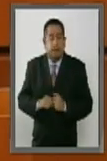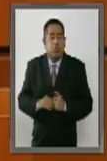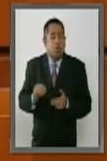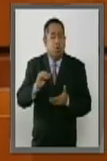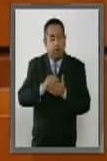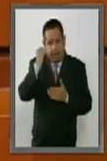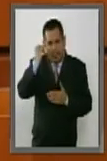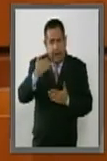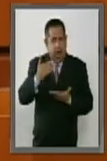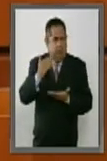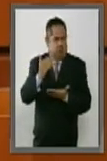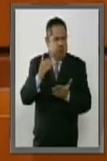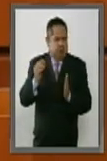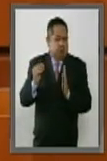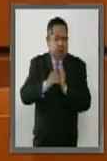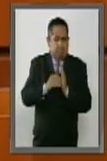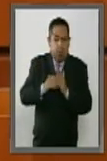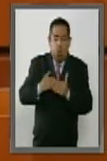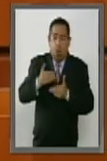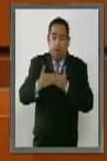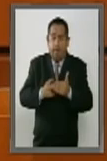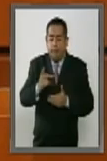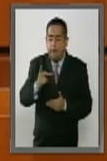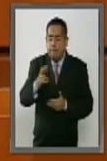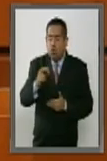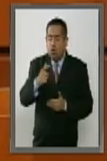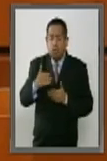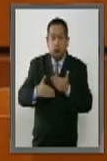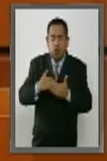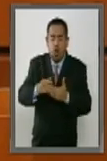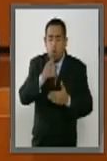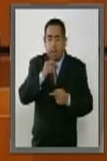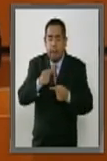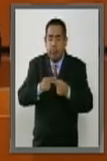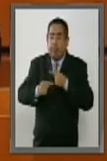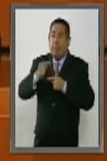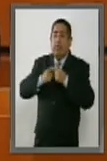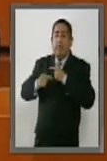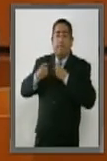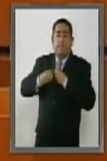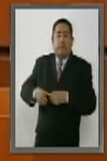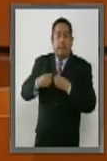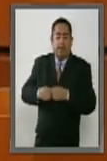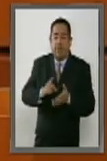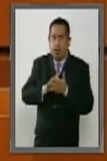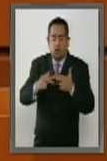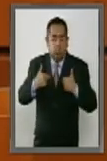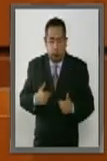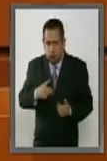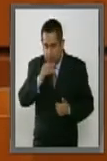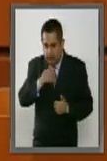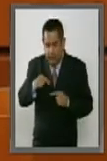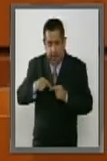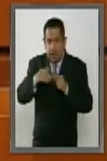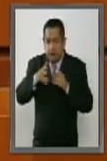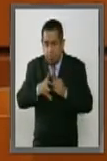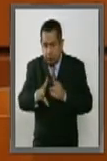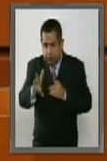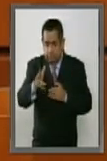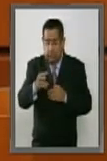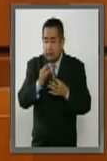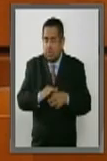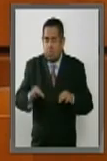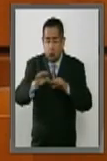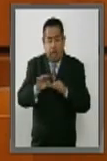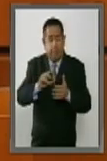un principio de progresividad y no regresividad en materia de derechos humanos. Me parece fundamental que